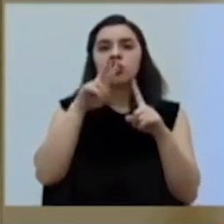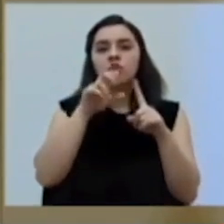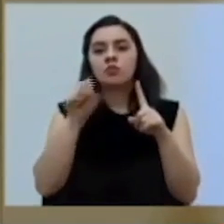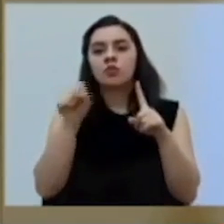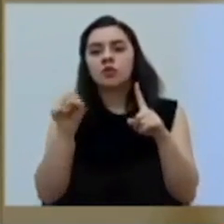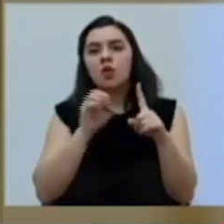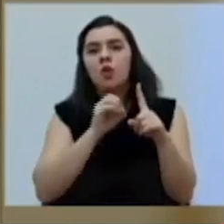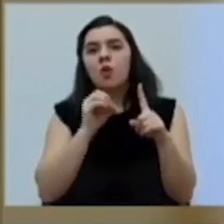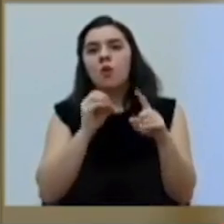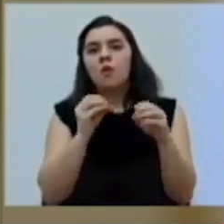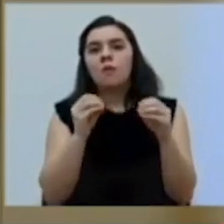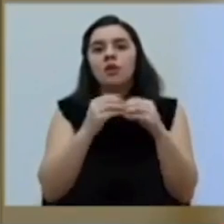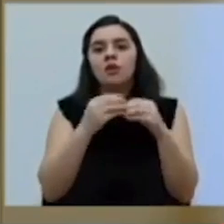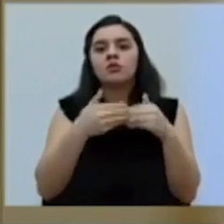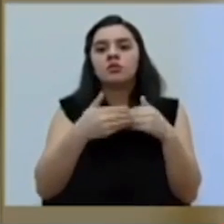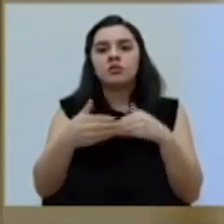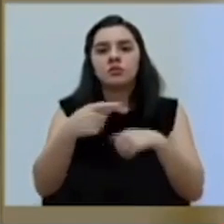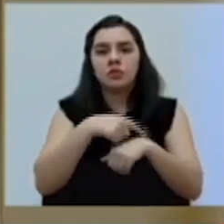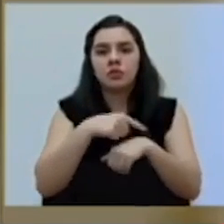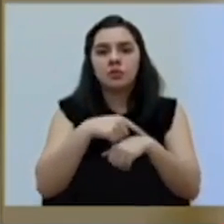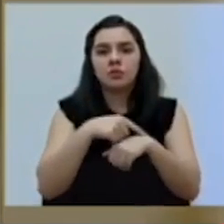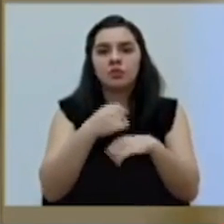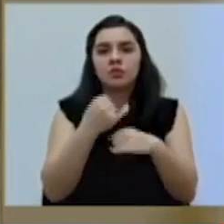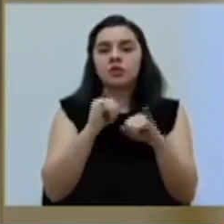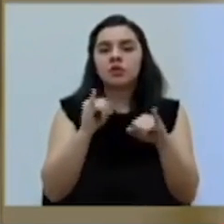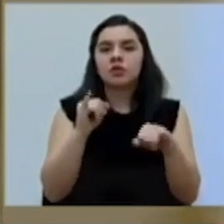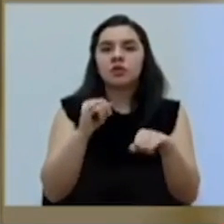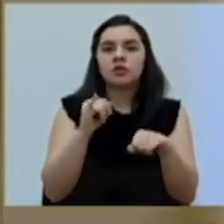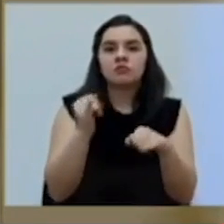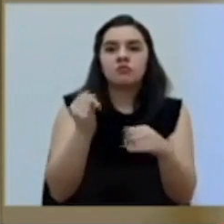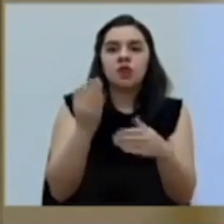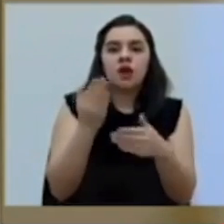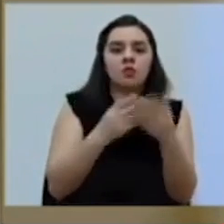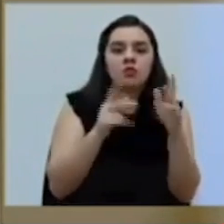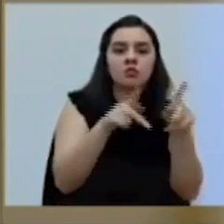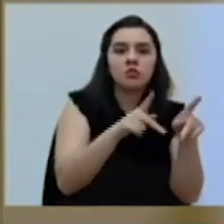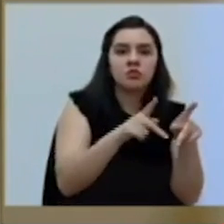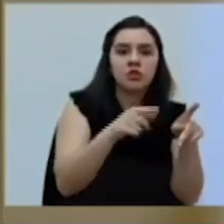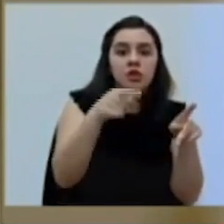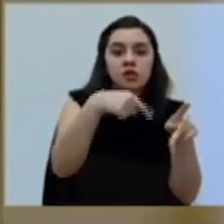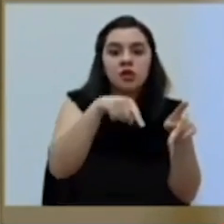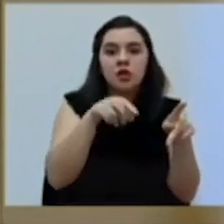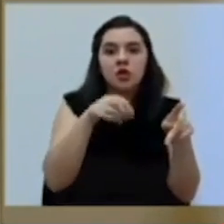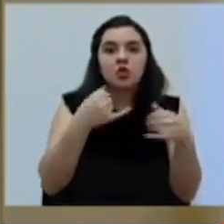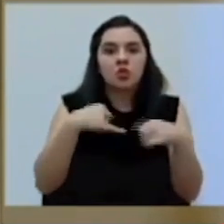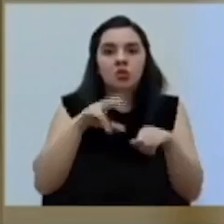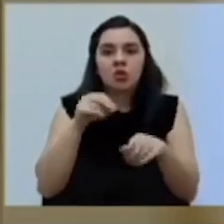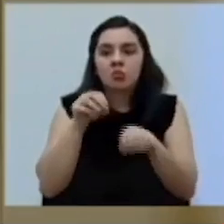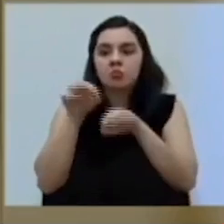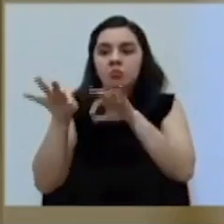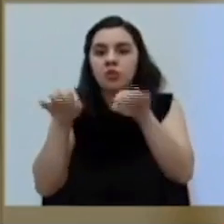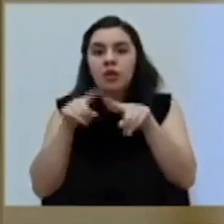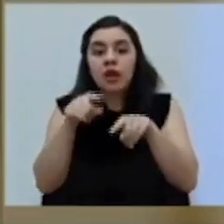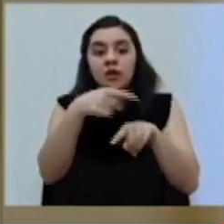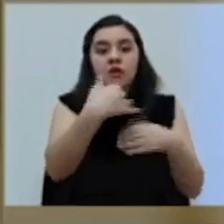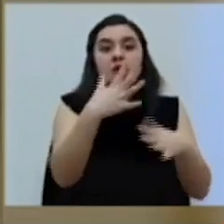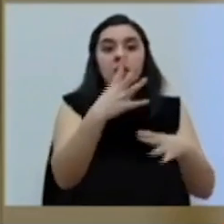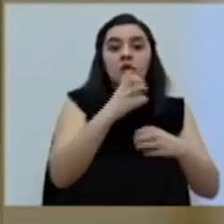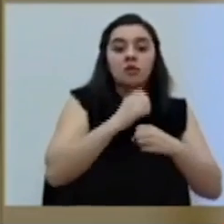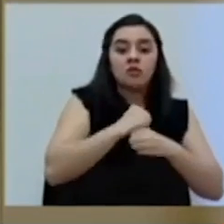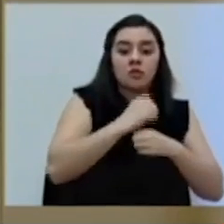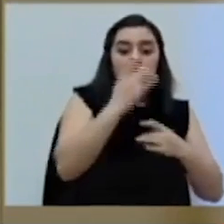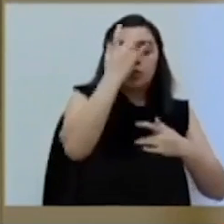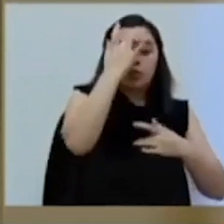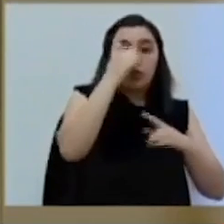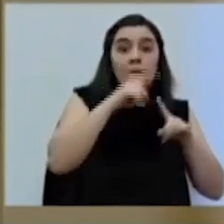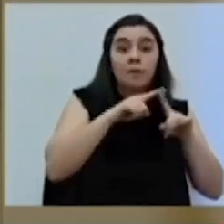o incluso más en un porcentaje nada despreciable de personas que ya no están replicando el virus. Tuvieron el virus, pero ya el virus